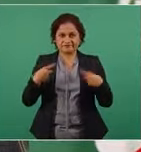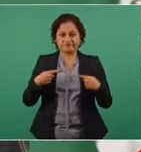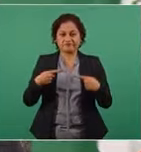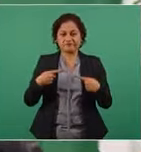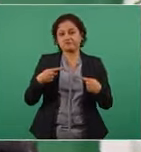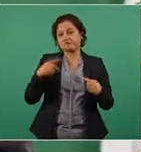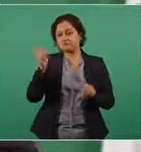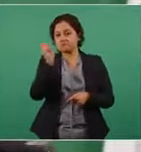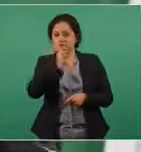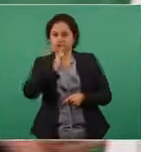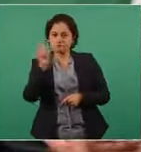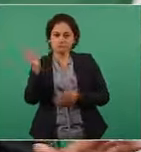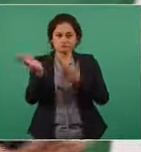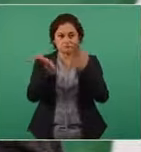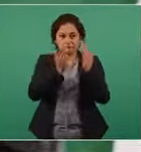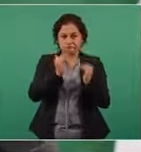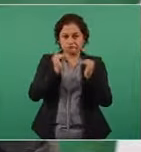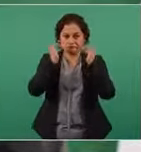todos